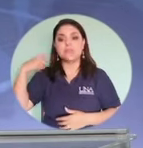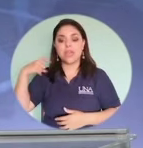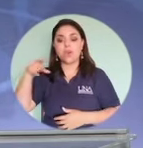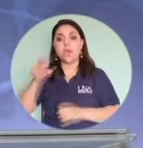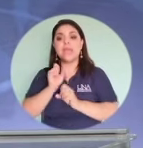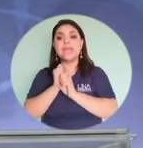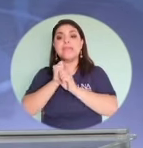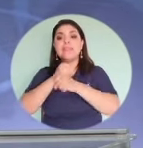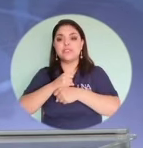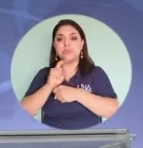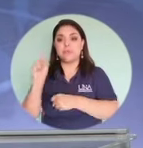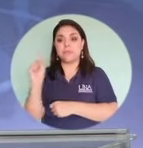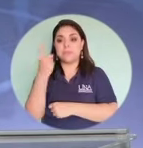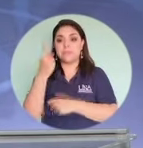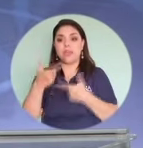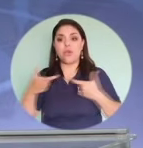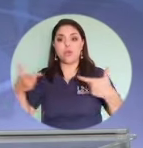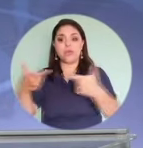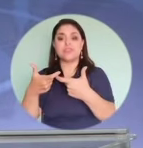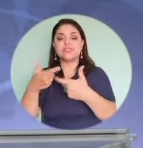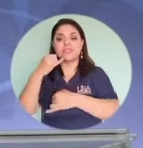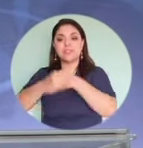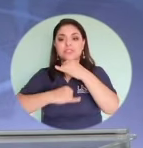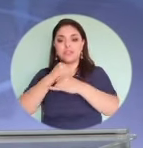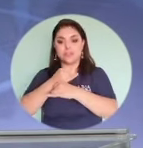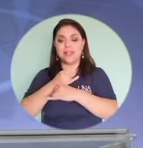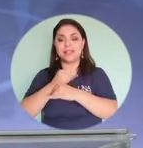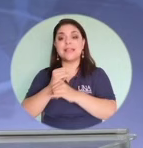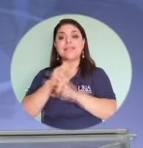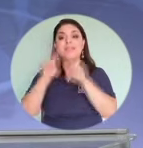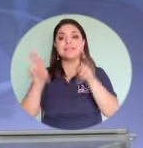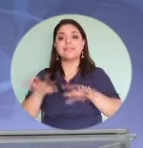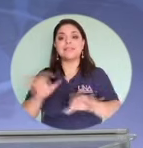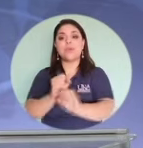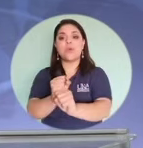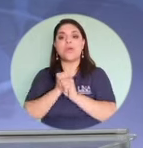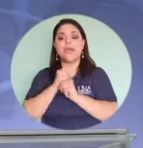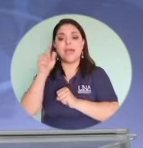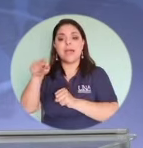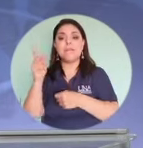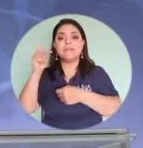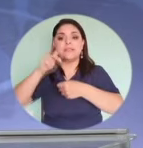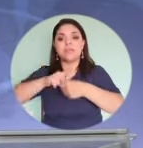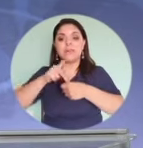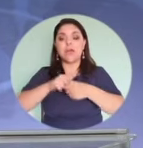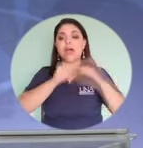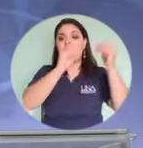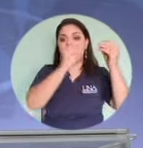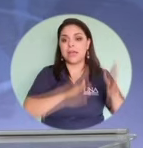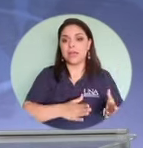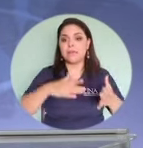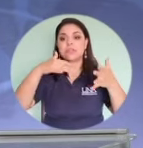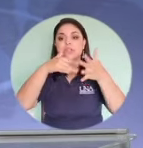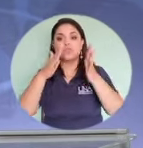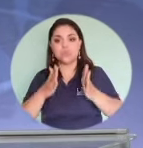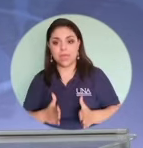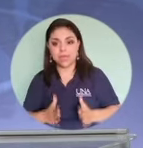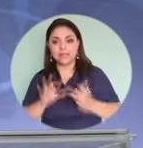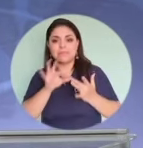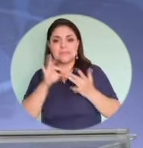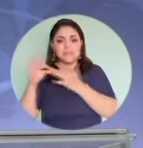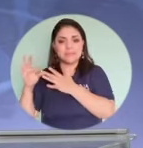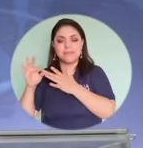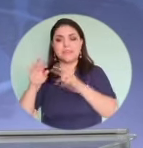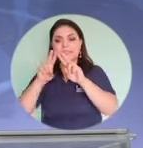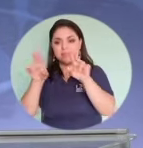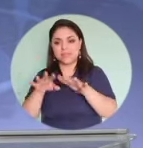Ciberseguridad y Sociedades Hiperconectadas, donde participaron académicos, estudiantes y especialistas en ciberseguridad,